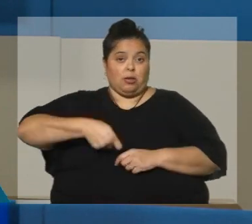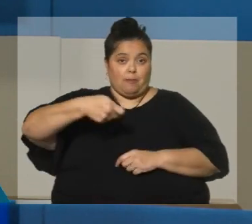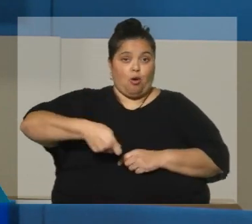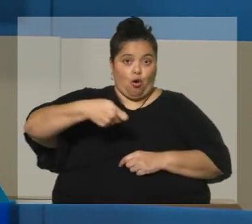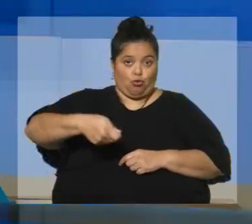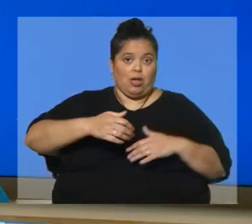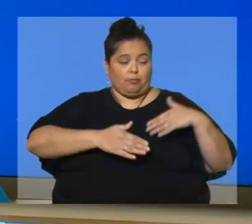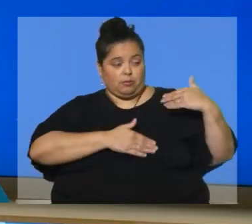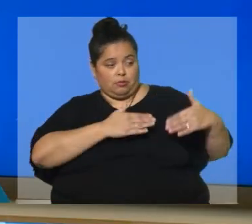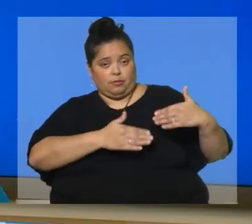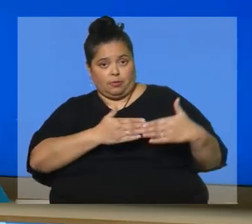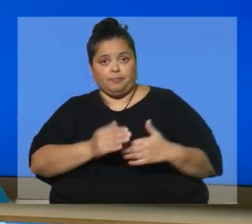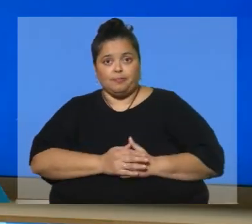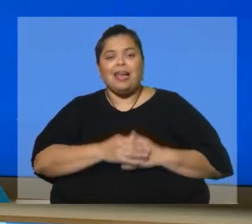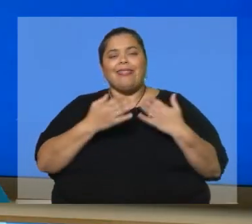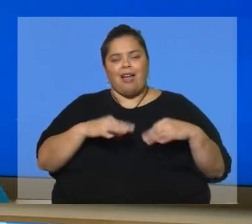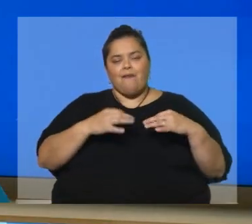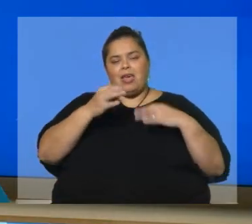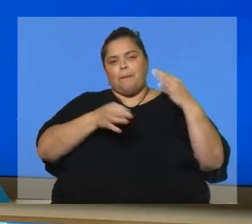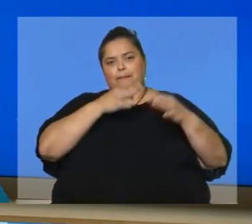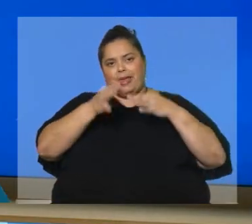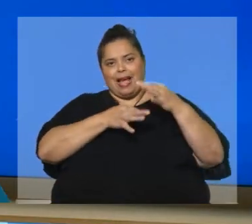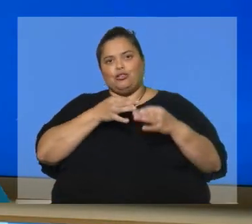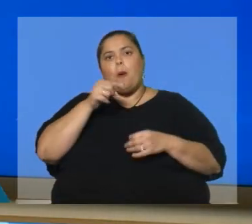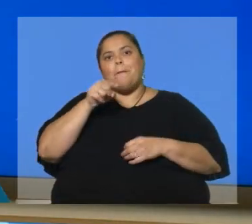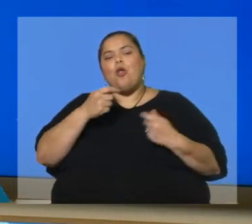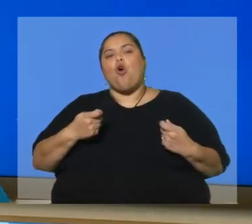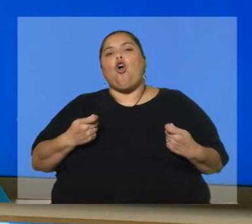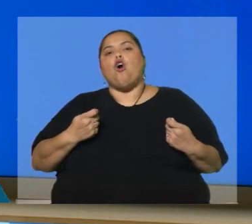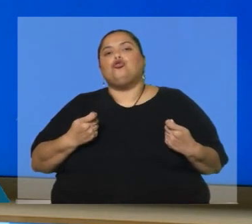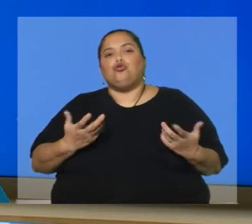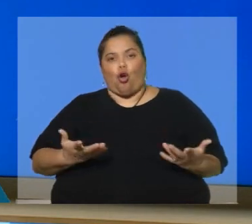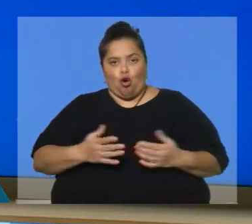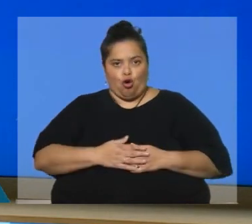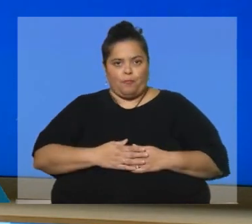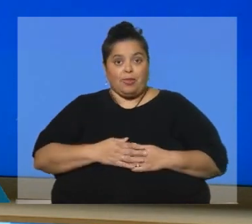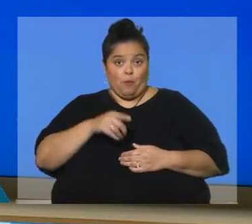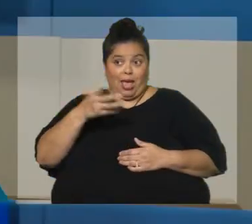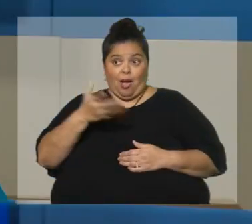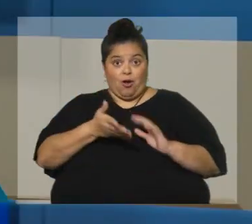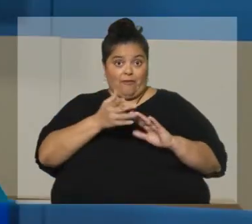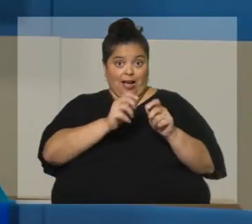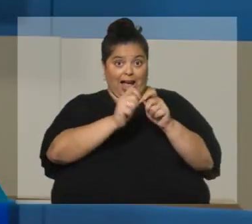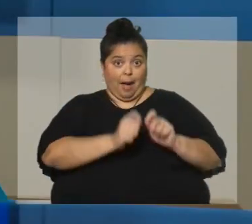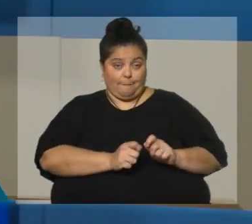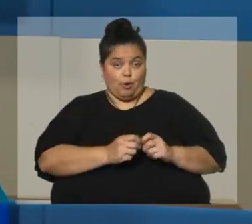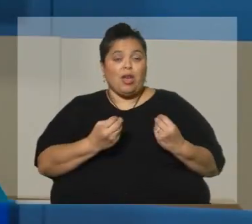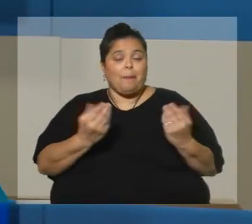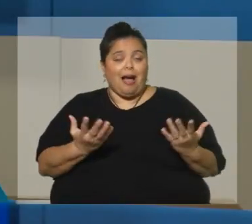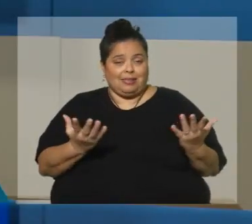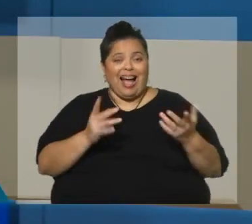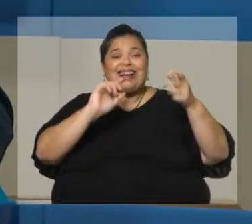venido generando. Está bien la explicación y el contexto, pero esto tiene un costo también, los cambios que se introdujeron a última hora. en el largo plazo es 0. A ver,